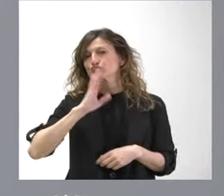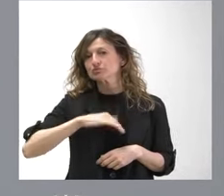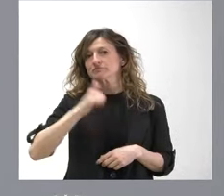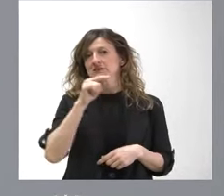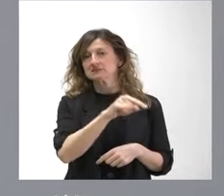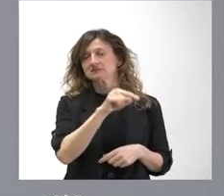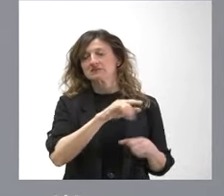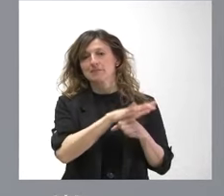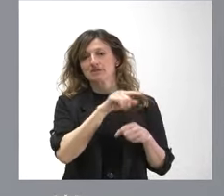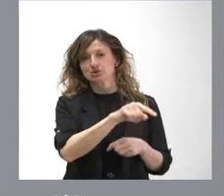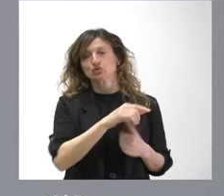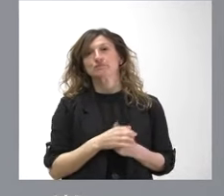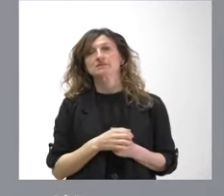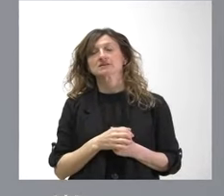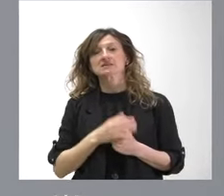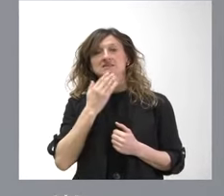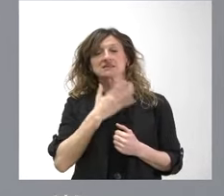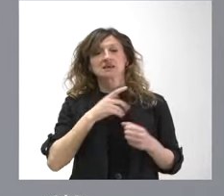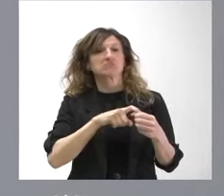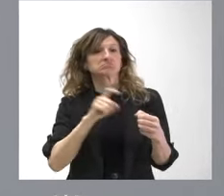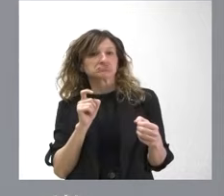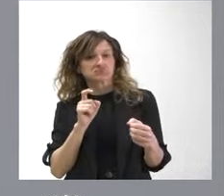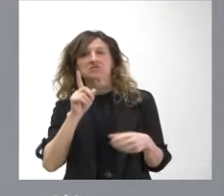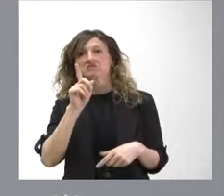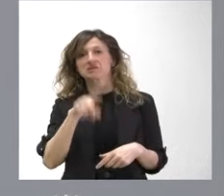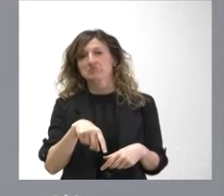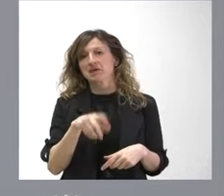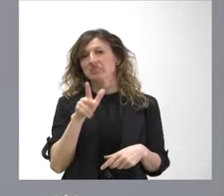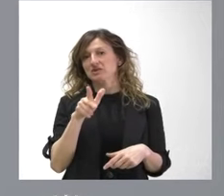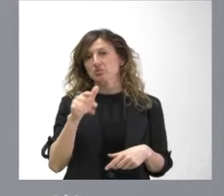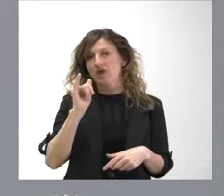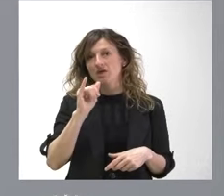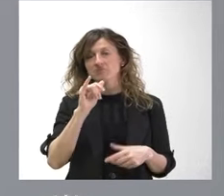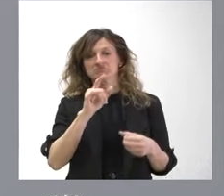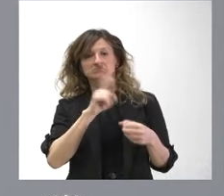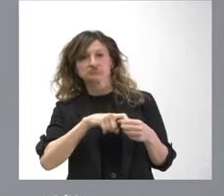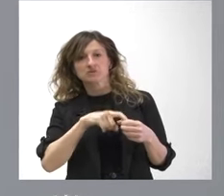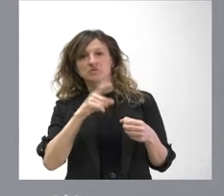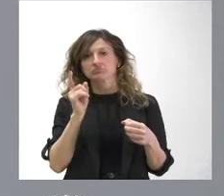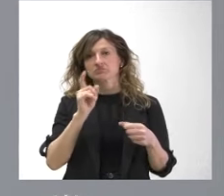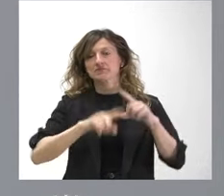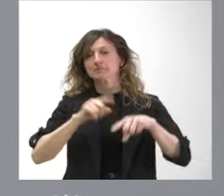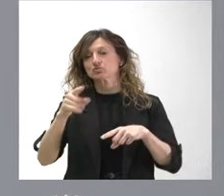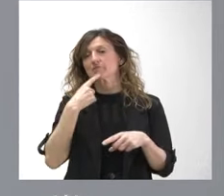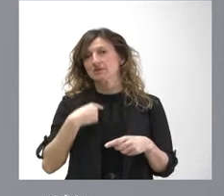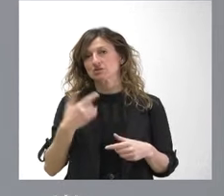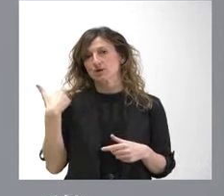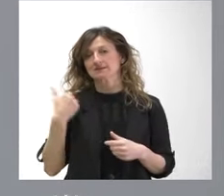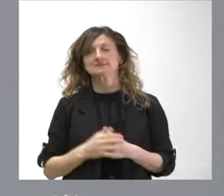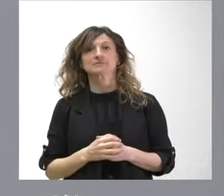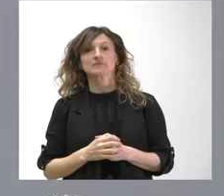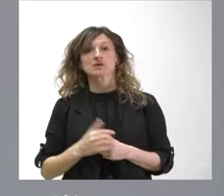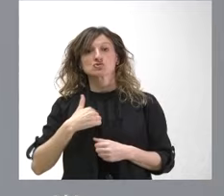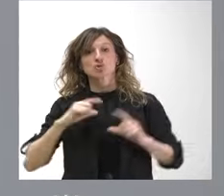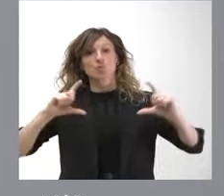esa finalidad y si alguien quiere auto excluirse pues también tiene esa capacidad de poder hacerlo como usted ha señalado antes nosotros como